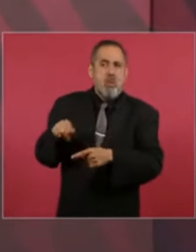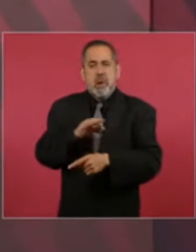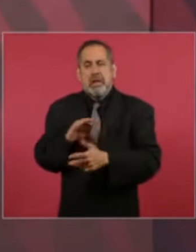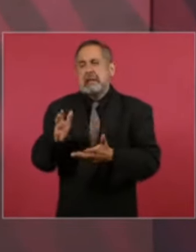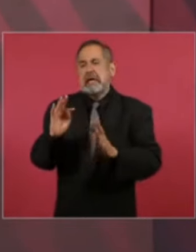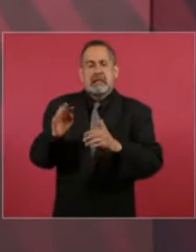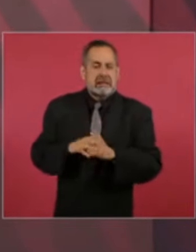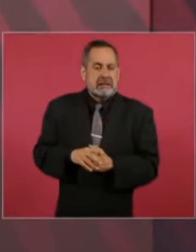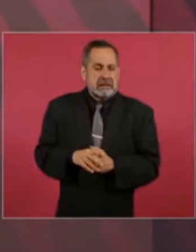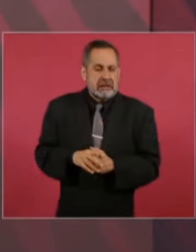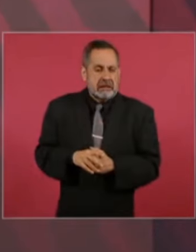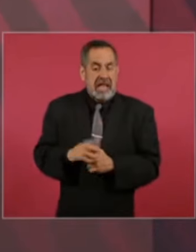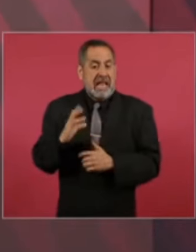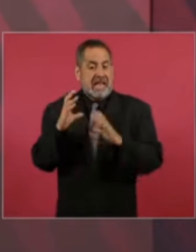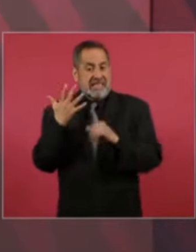cinco turbinas